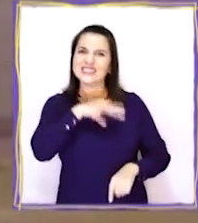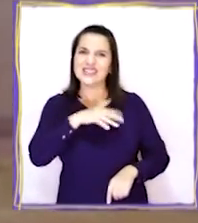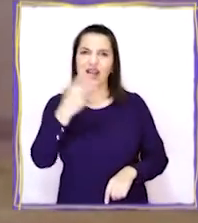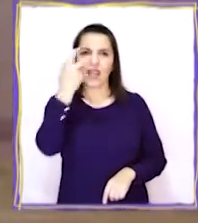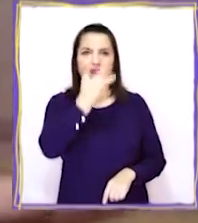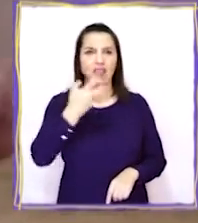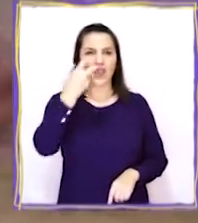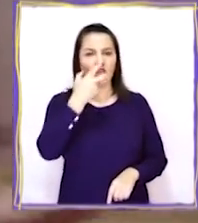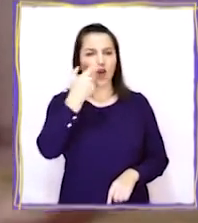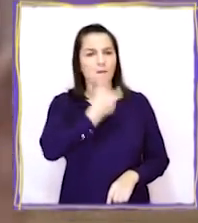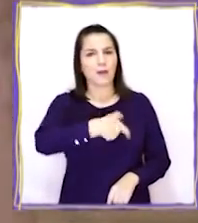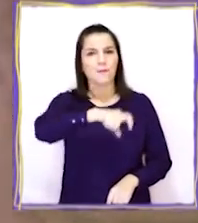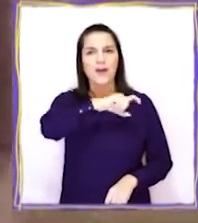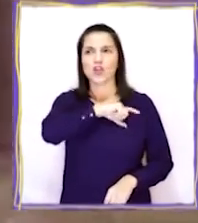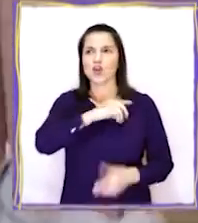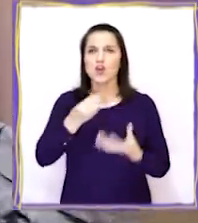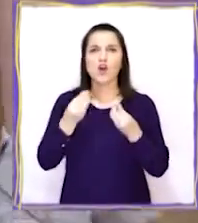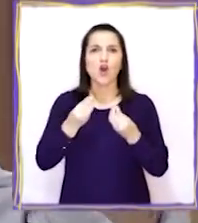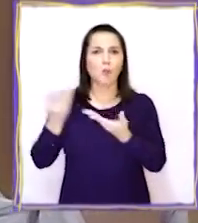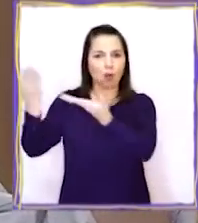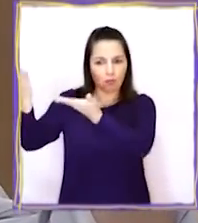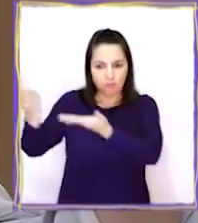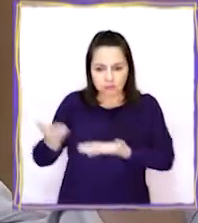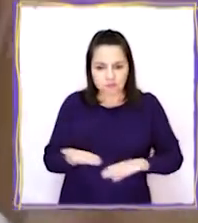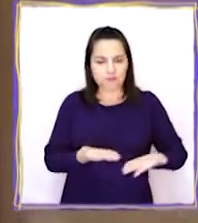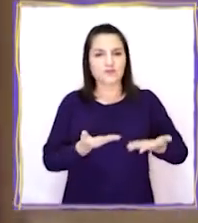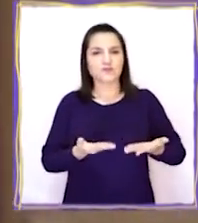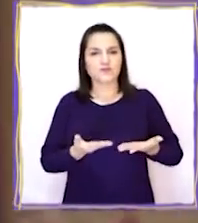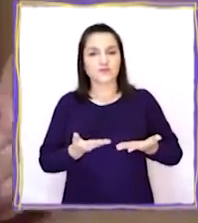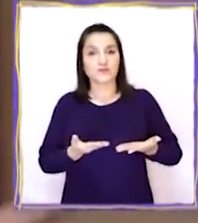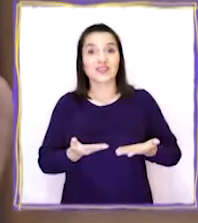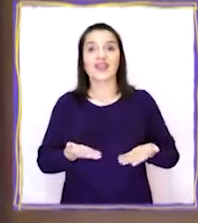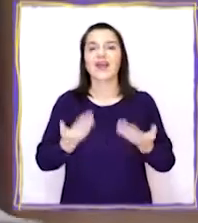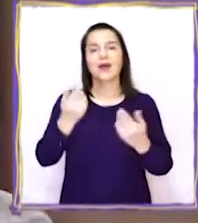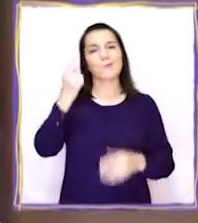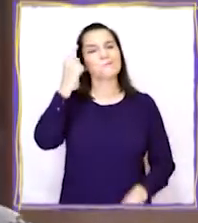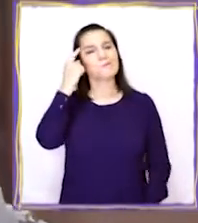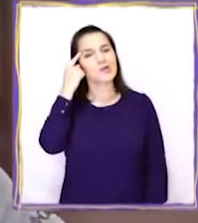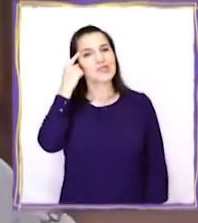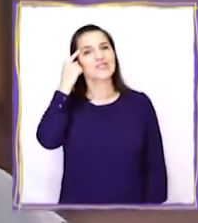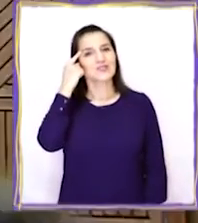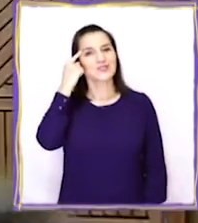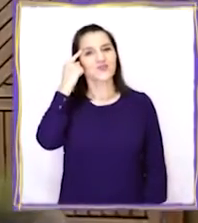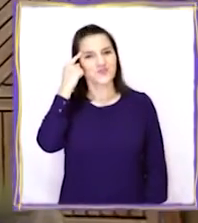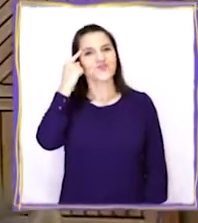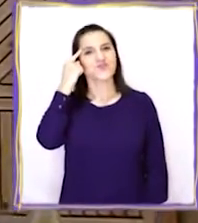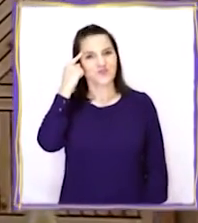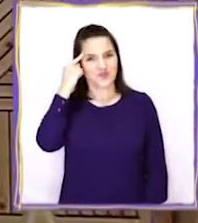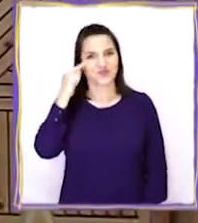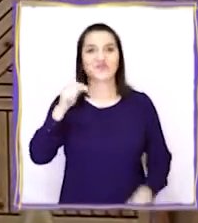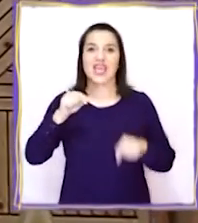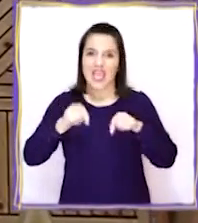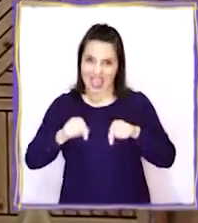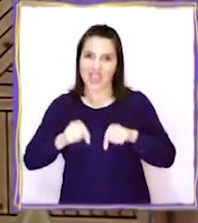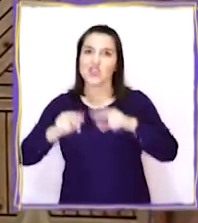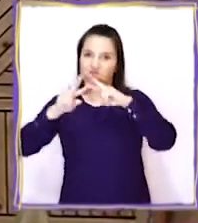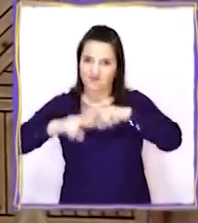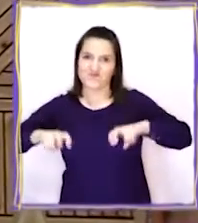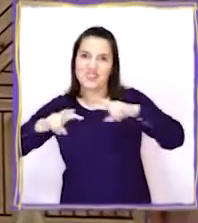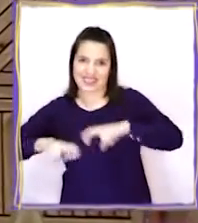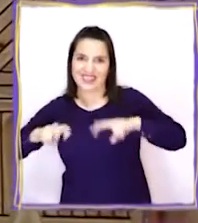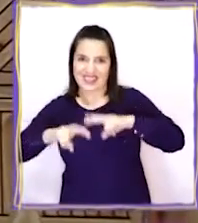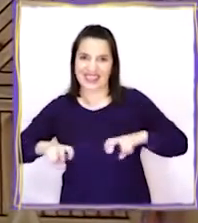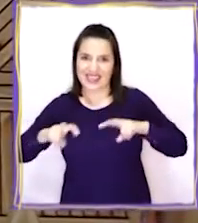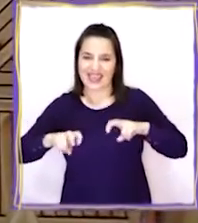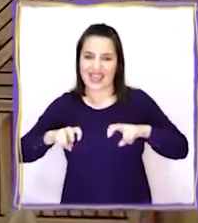idioma? ¿Cómo llegó hasta acá? Fue ahí cuando pensé... ¡Ah! Esto lo tengo que